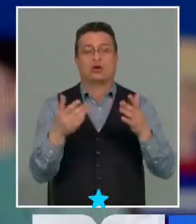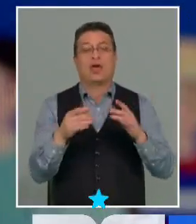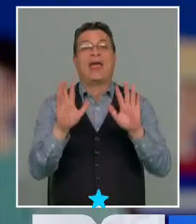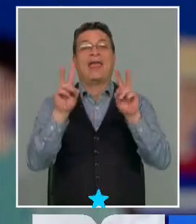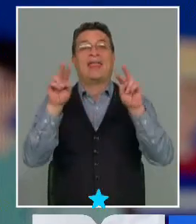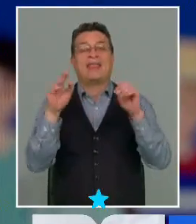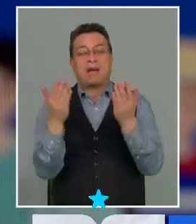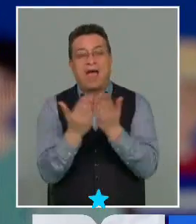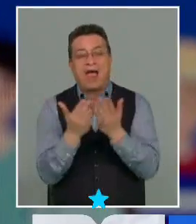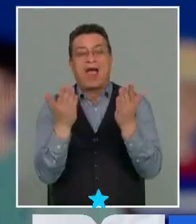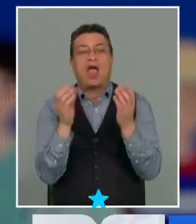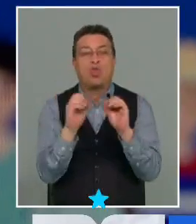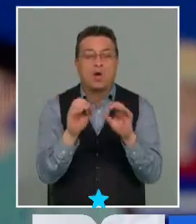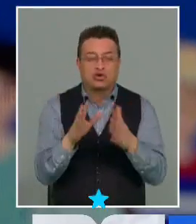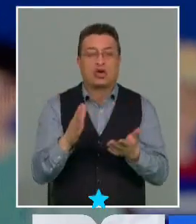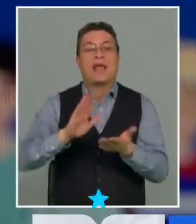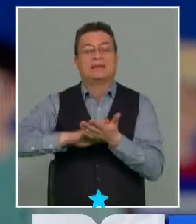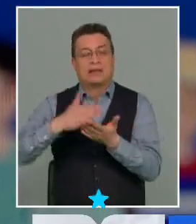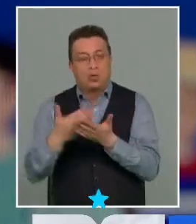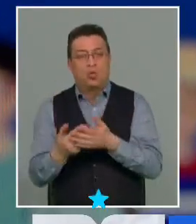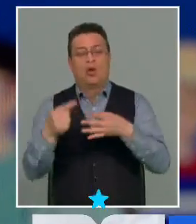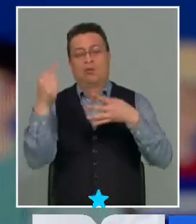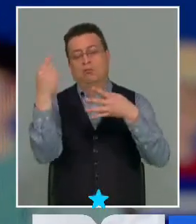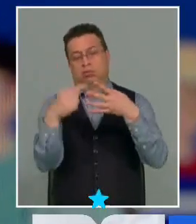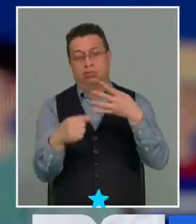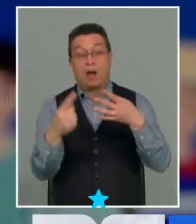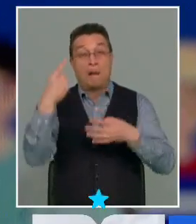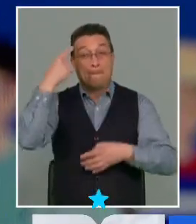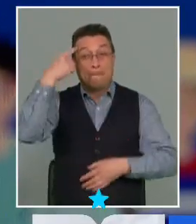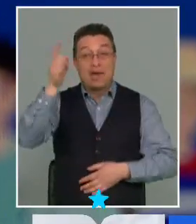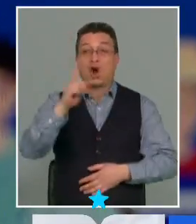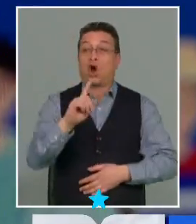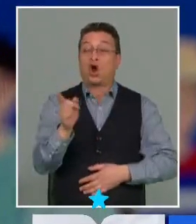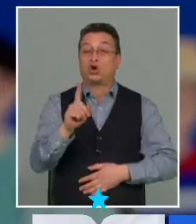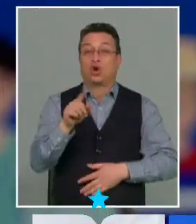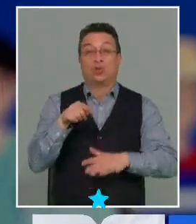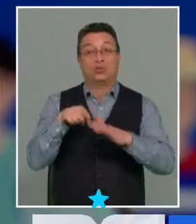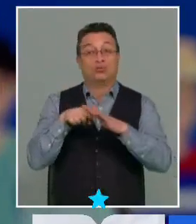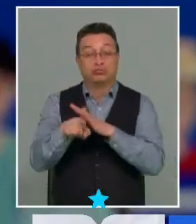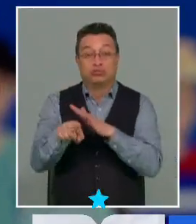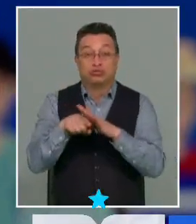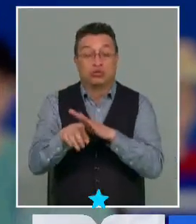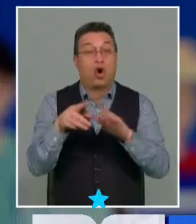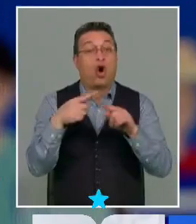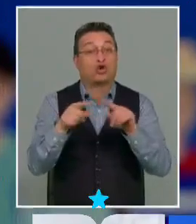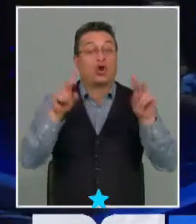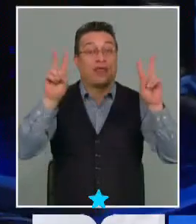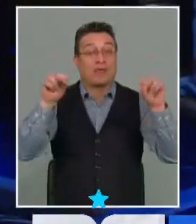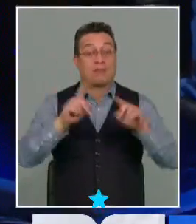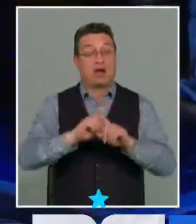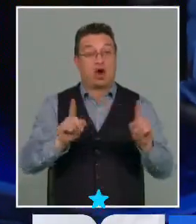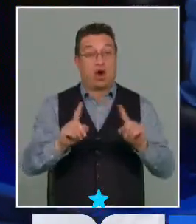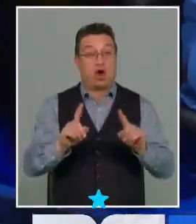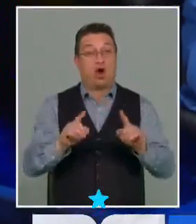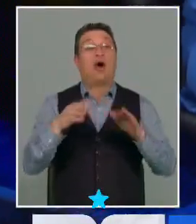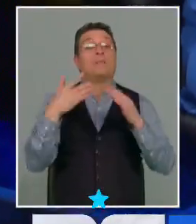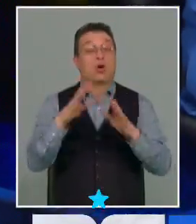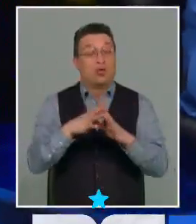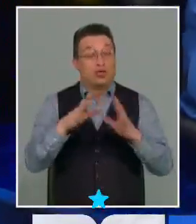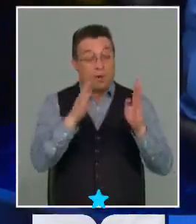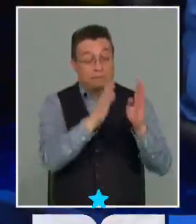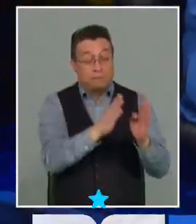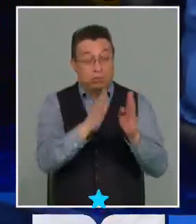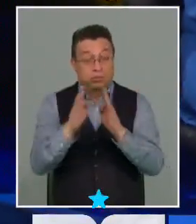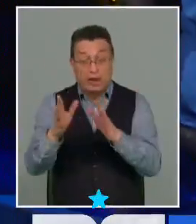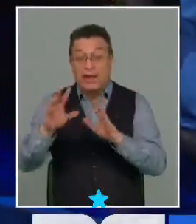educación, de salud, entre otros. Pero no intervienen muchos otros temas importantísimos. Por ejemplo, todas las bases del